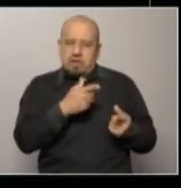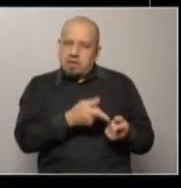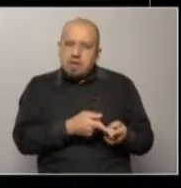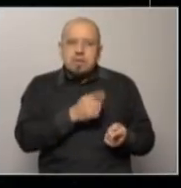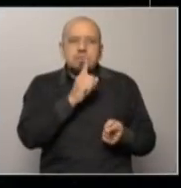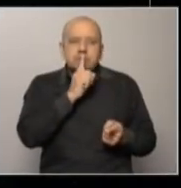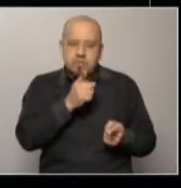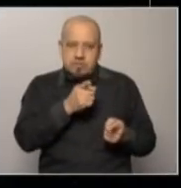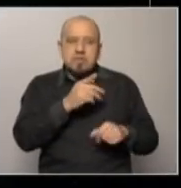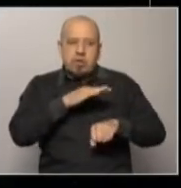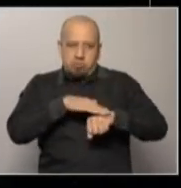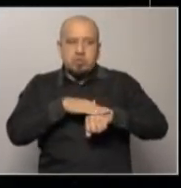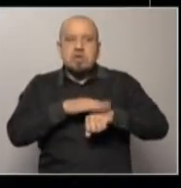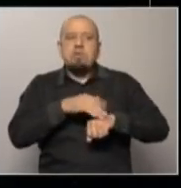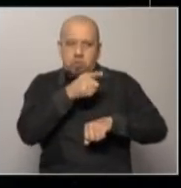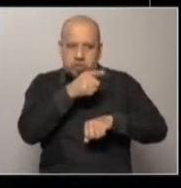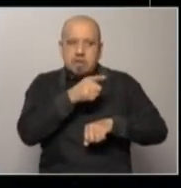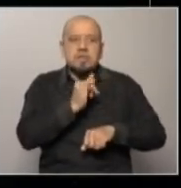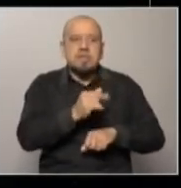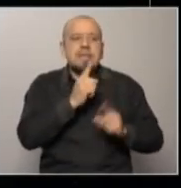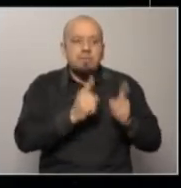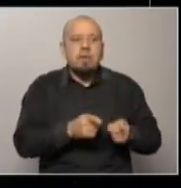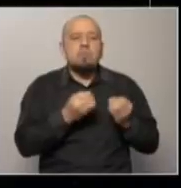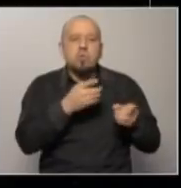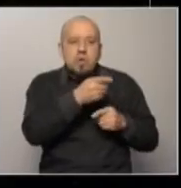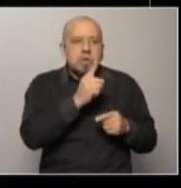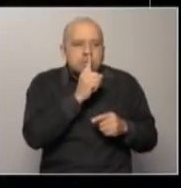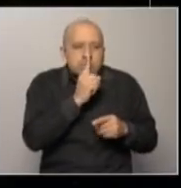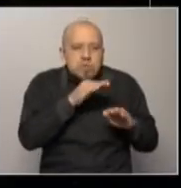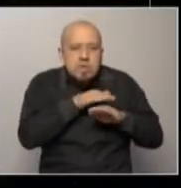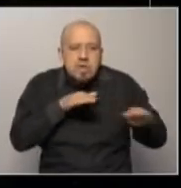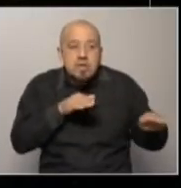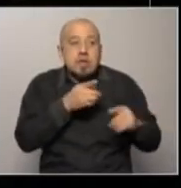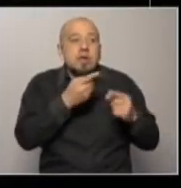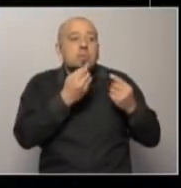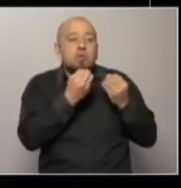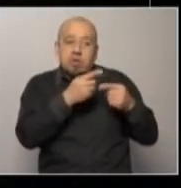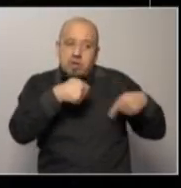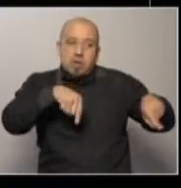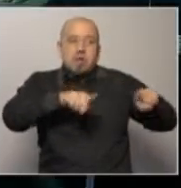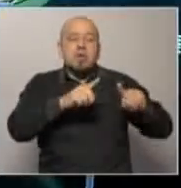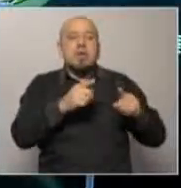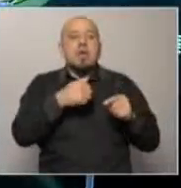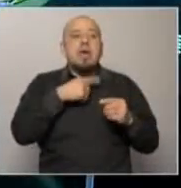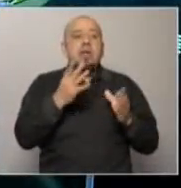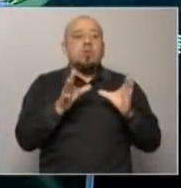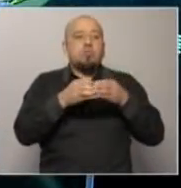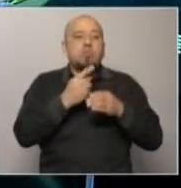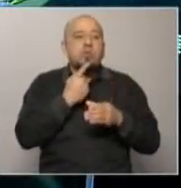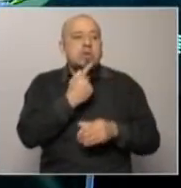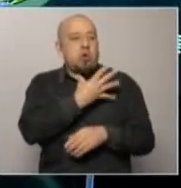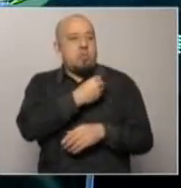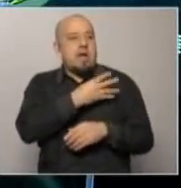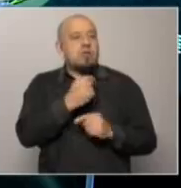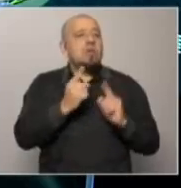ocultaron, es un poco lo que trata de decir los partidos de gobierno, sobre todo el Partido Nacional y algunos